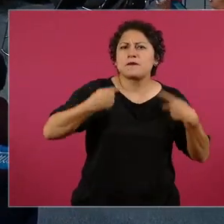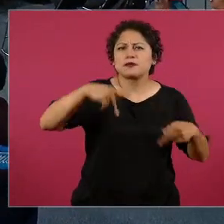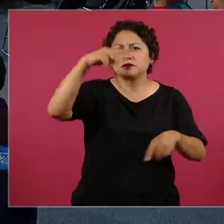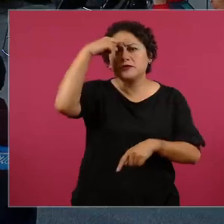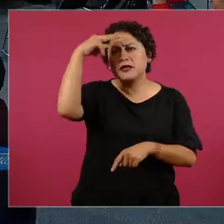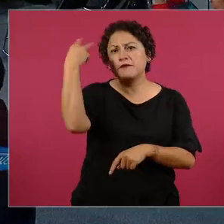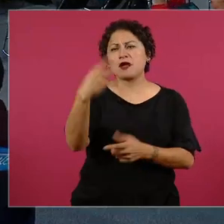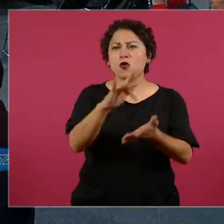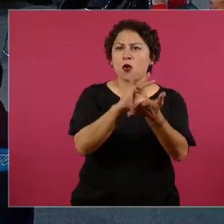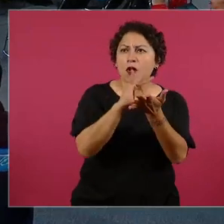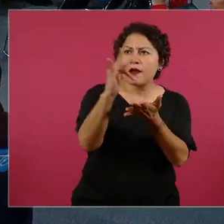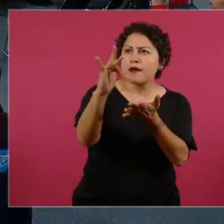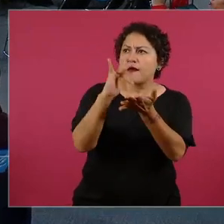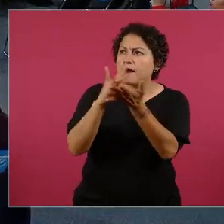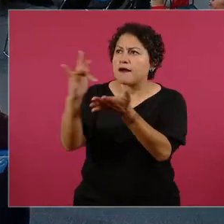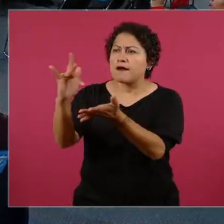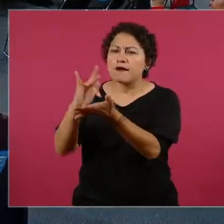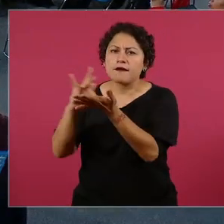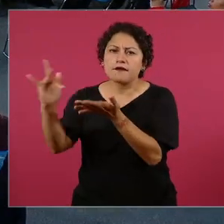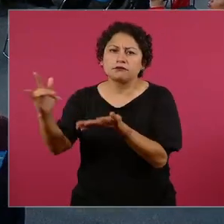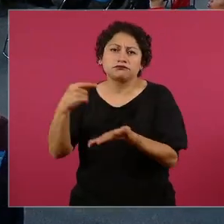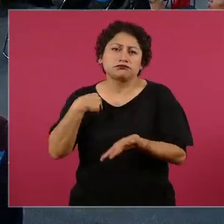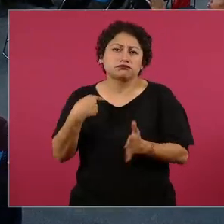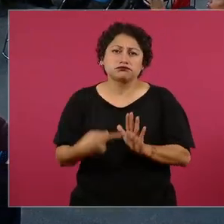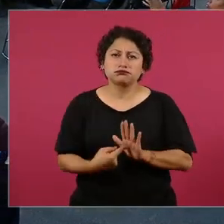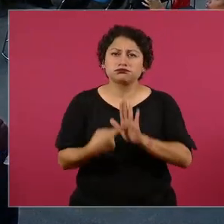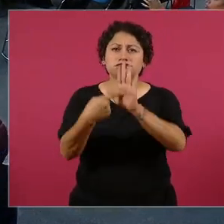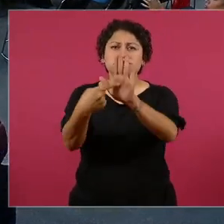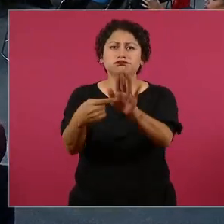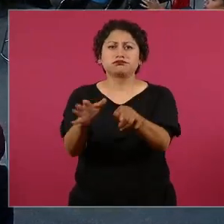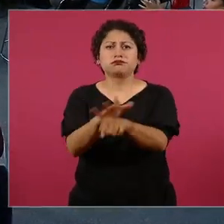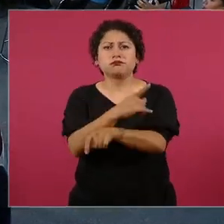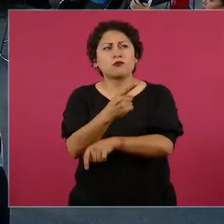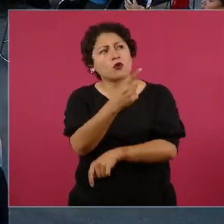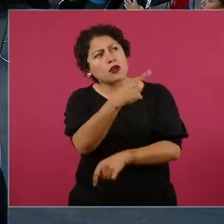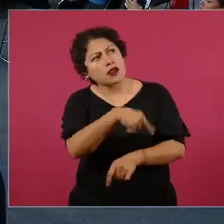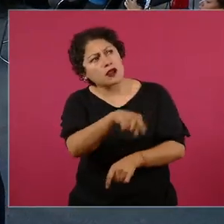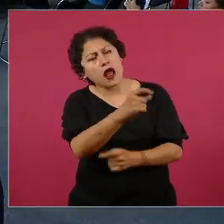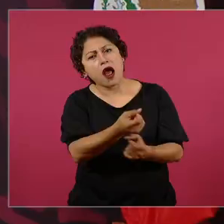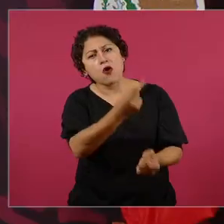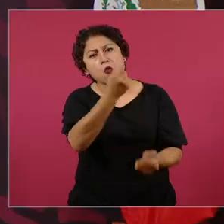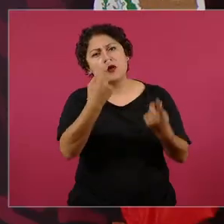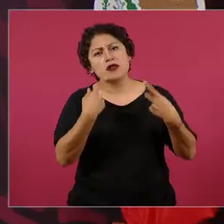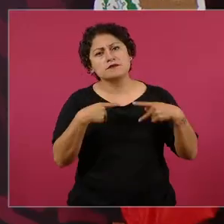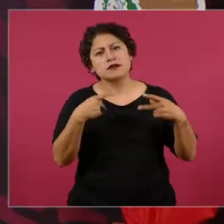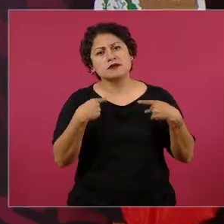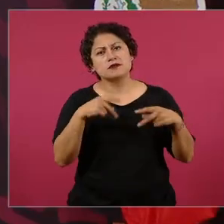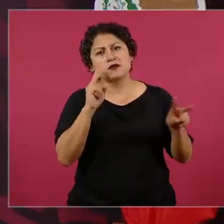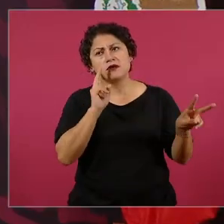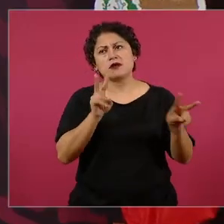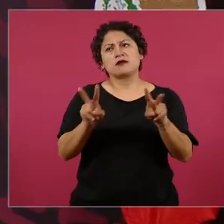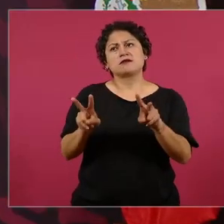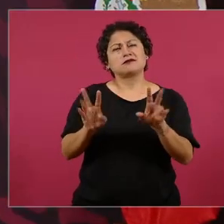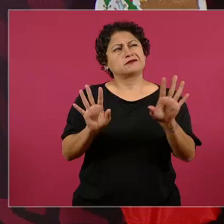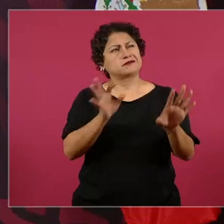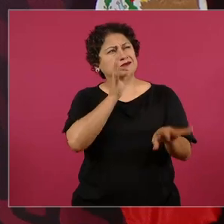sacudir un poco a los de arriba oiga México es de todos